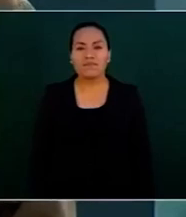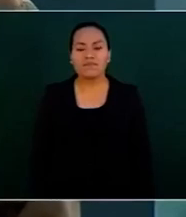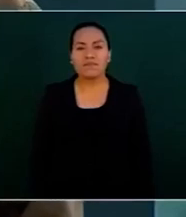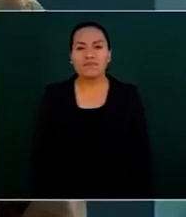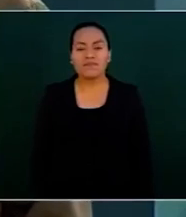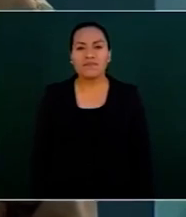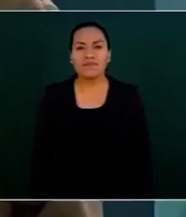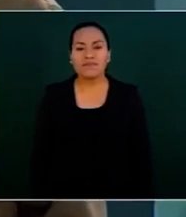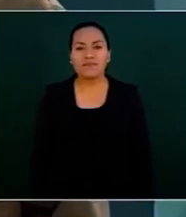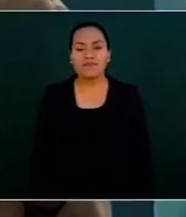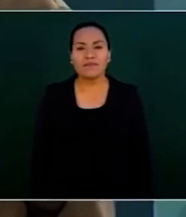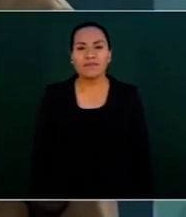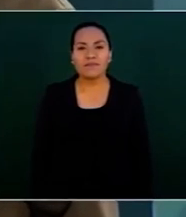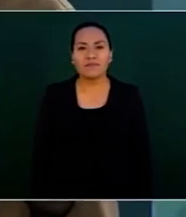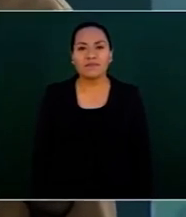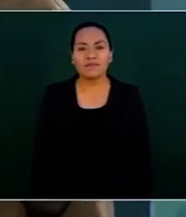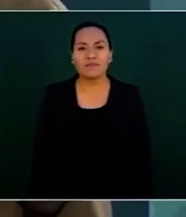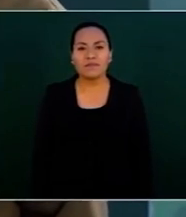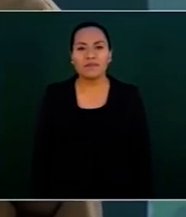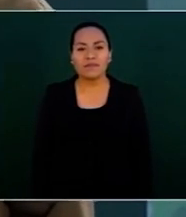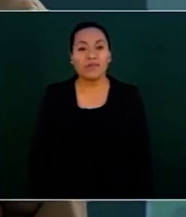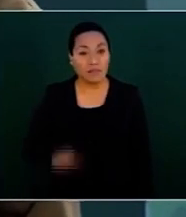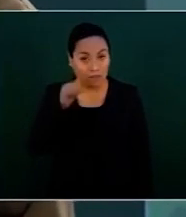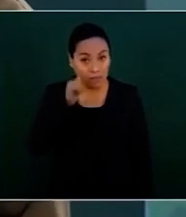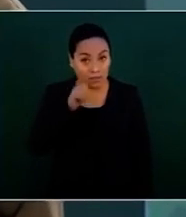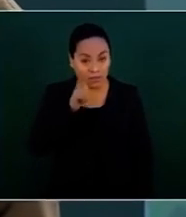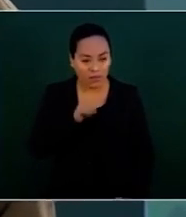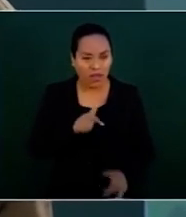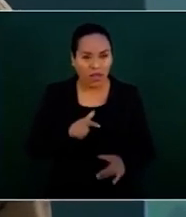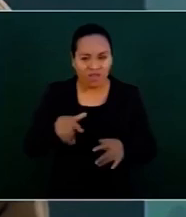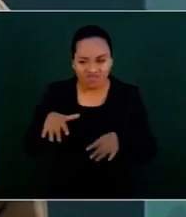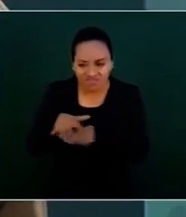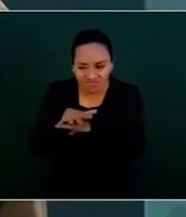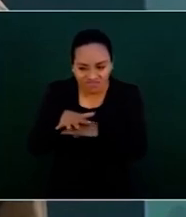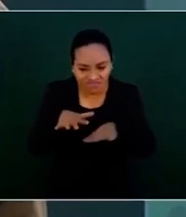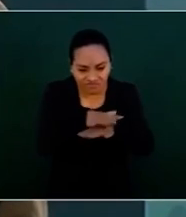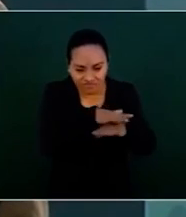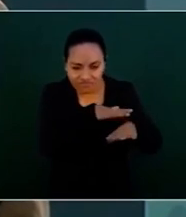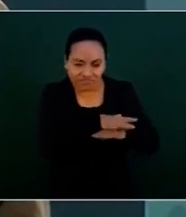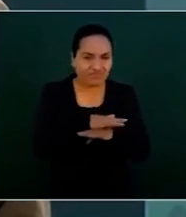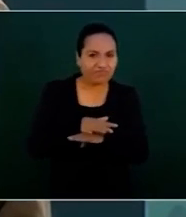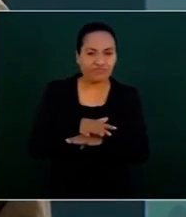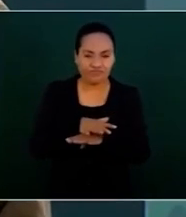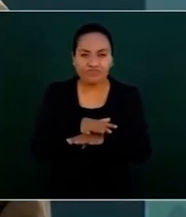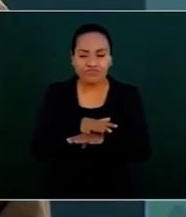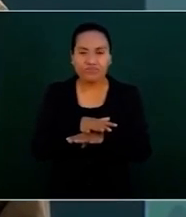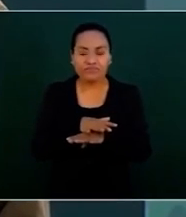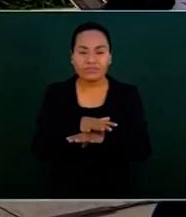Ante todo cambio profundo, pues se